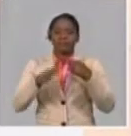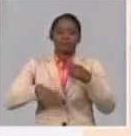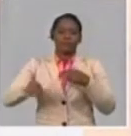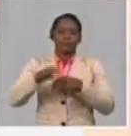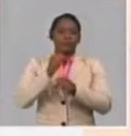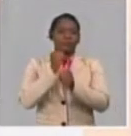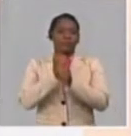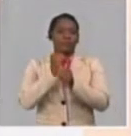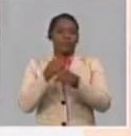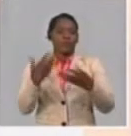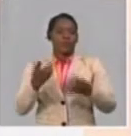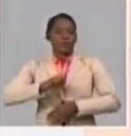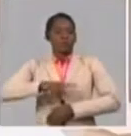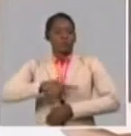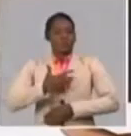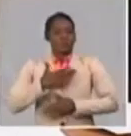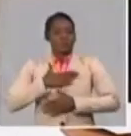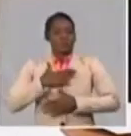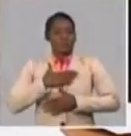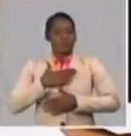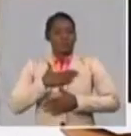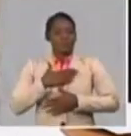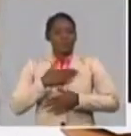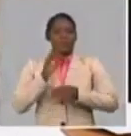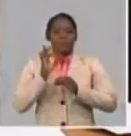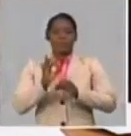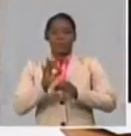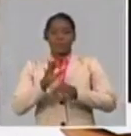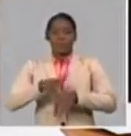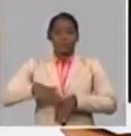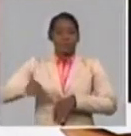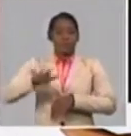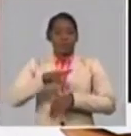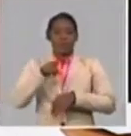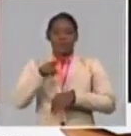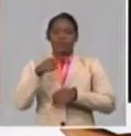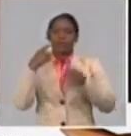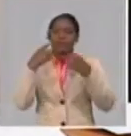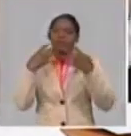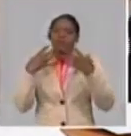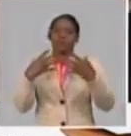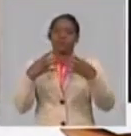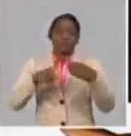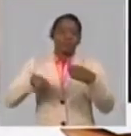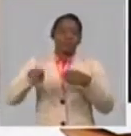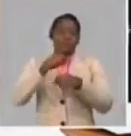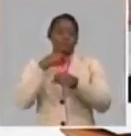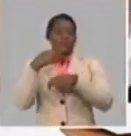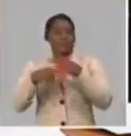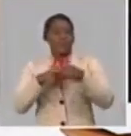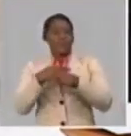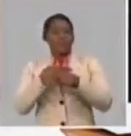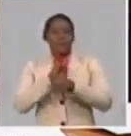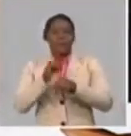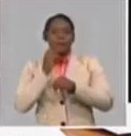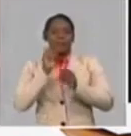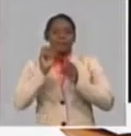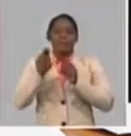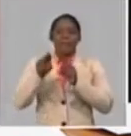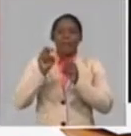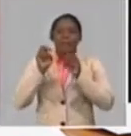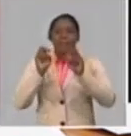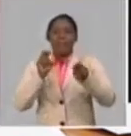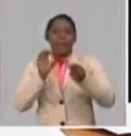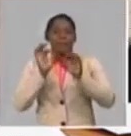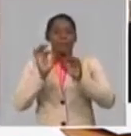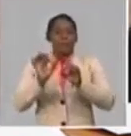arte. A mí me parece que ha sido muy significativo y aportador la labor esa de esos mensajes, de esos líderes de